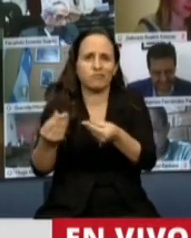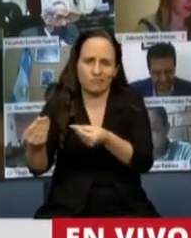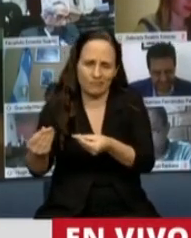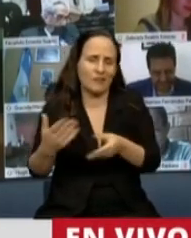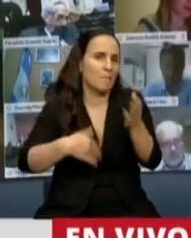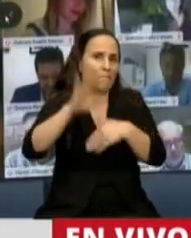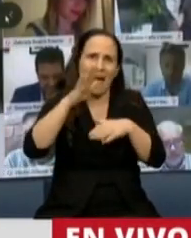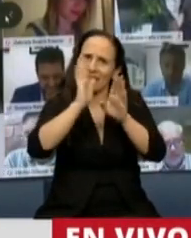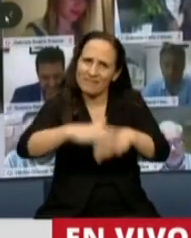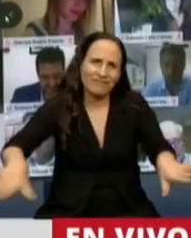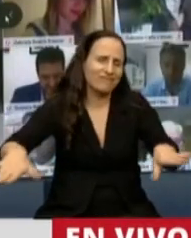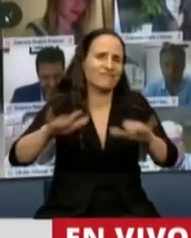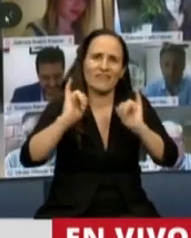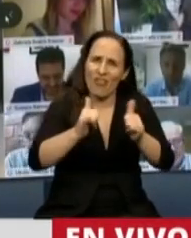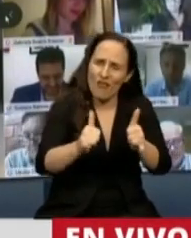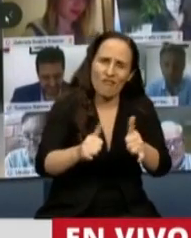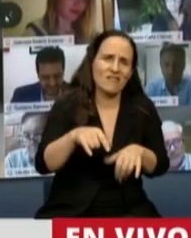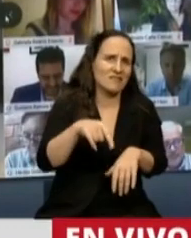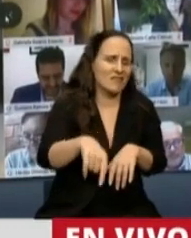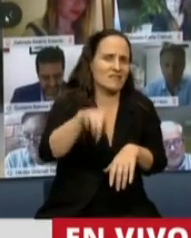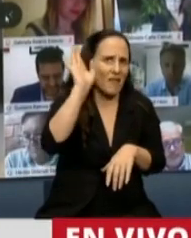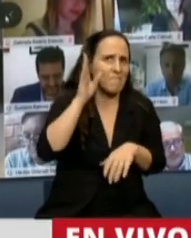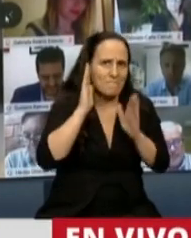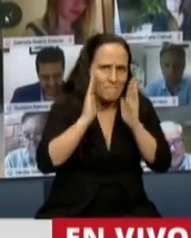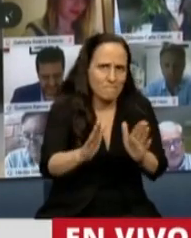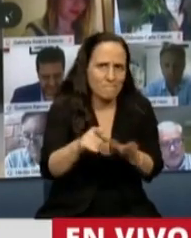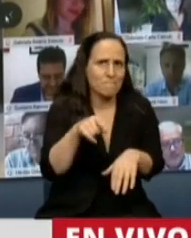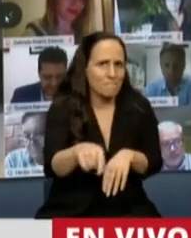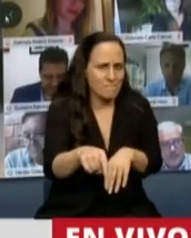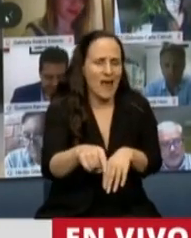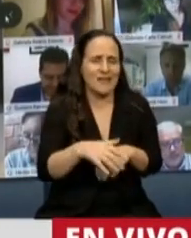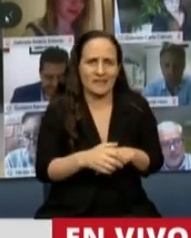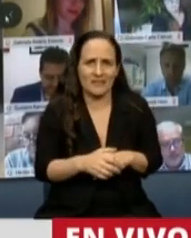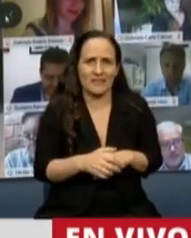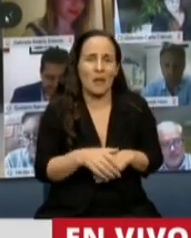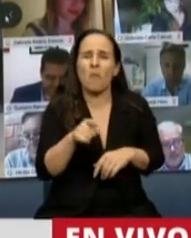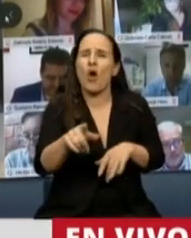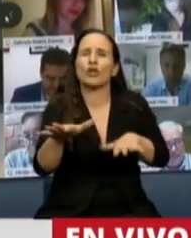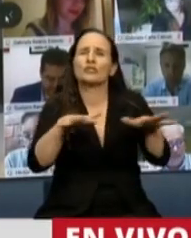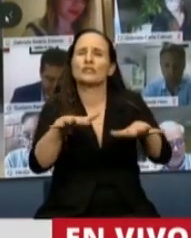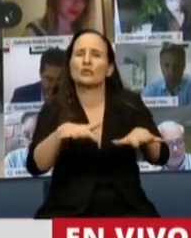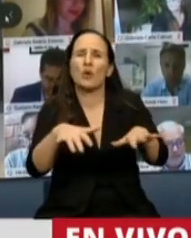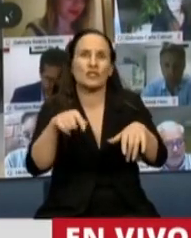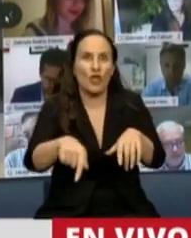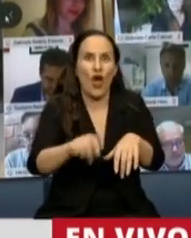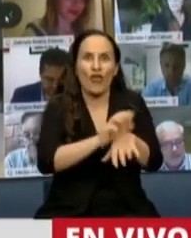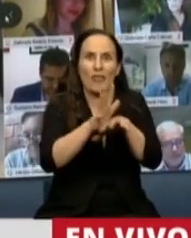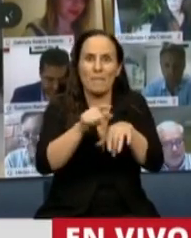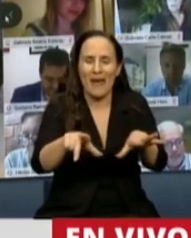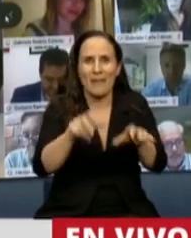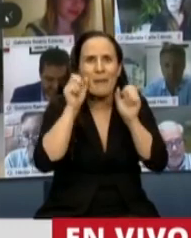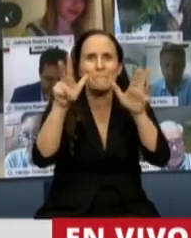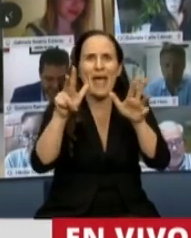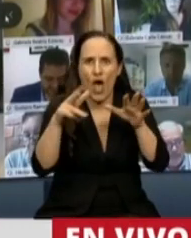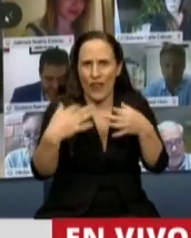la niñez, la infancia y la adolescencia que están totalmente, muchos más vulnerables en esta pandemia y que sabemos